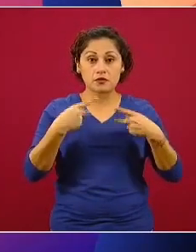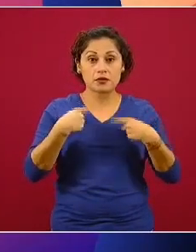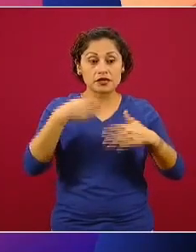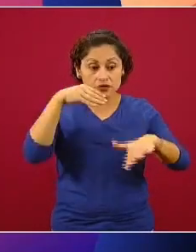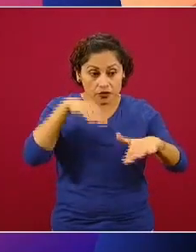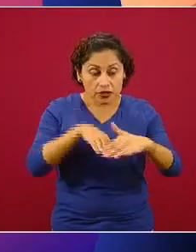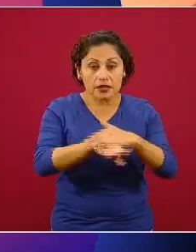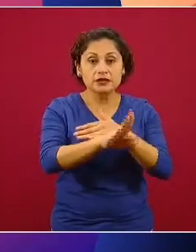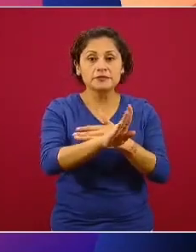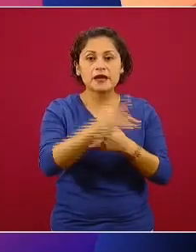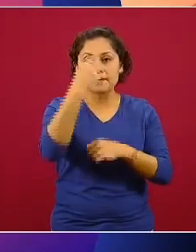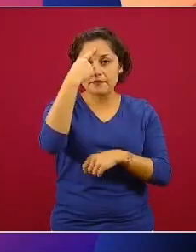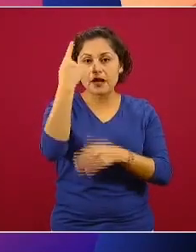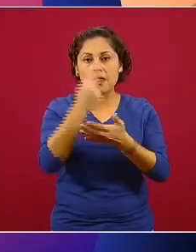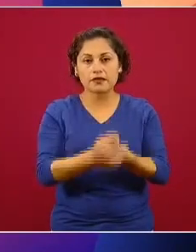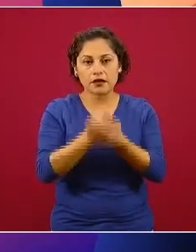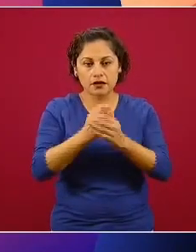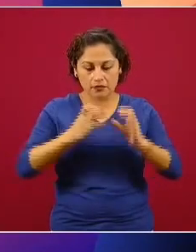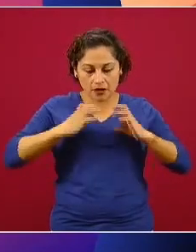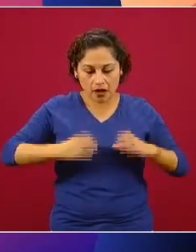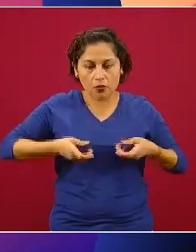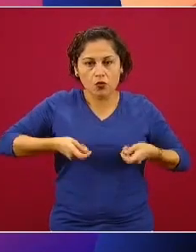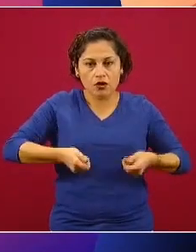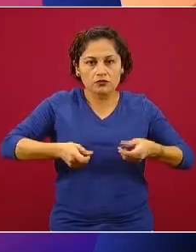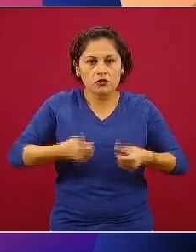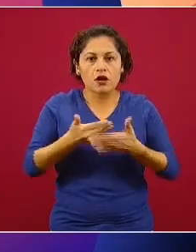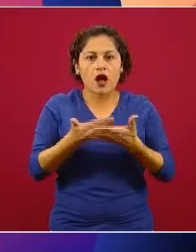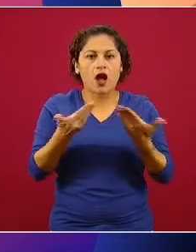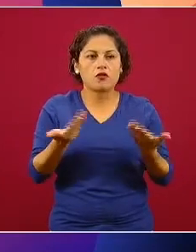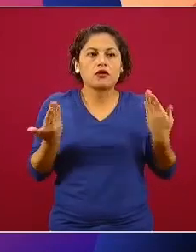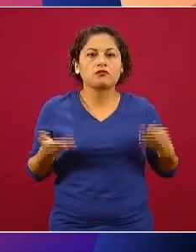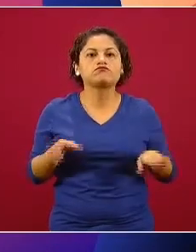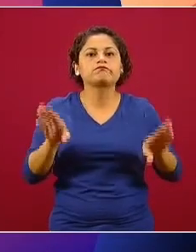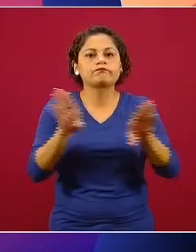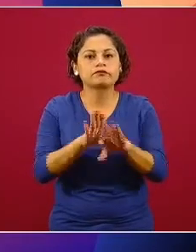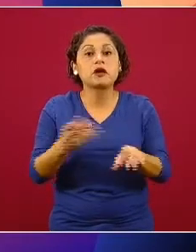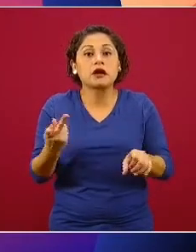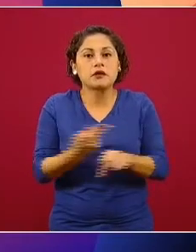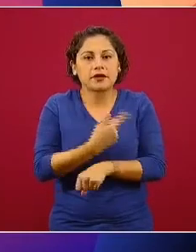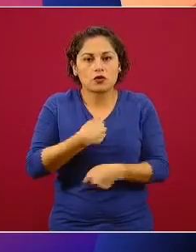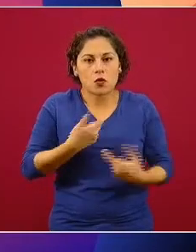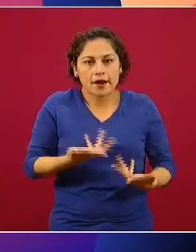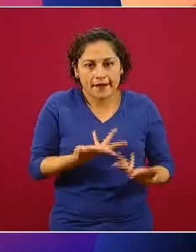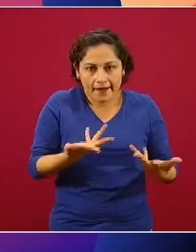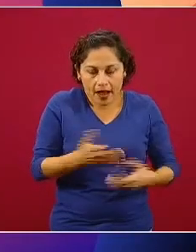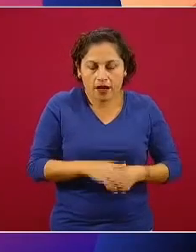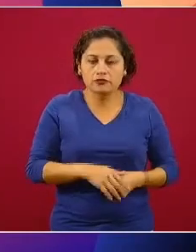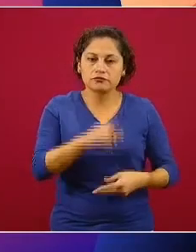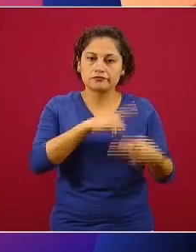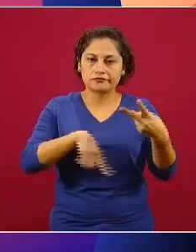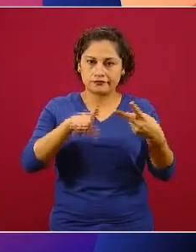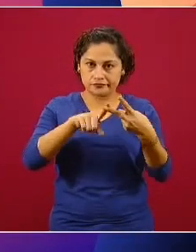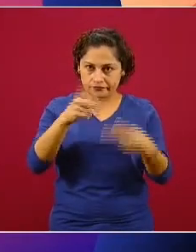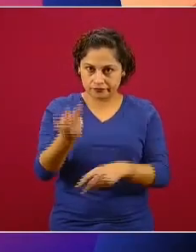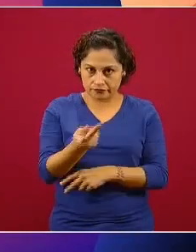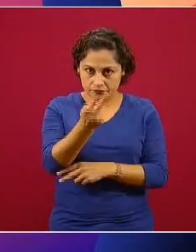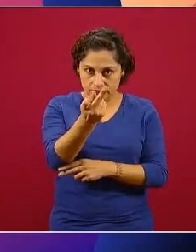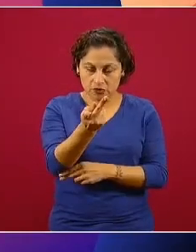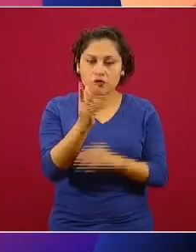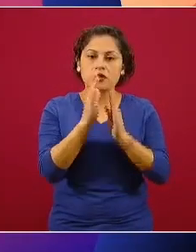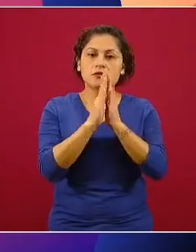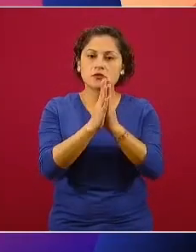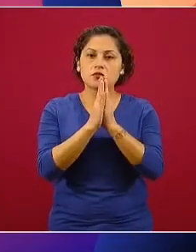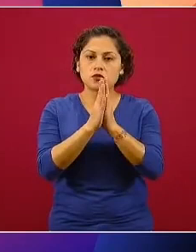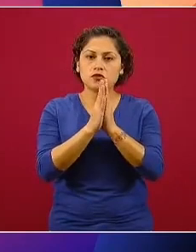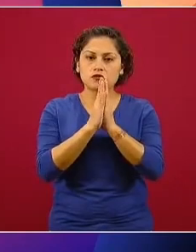situación del COVID-19 ya no pueden tomarlas. Y la segunda, ¿será posible que puedan transmitir media hora